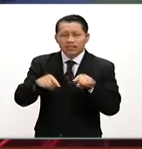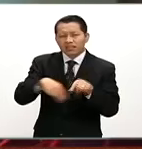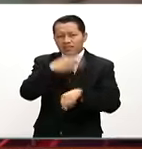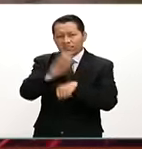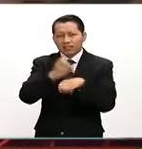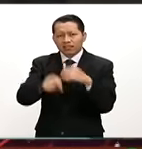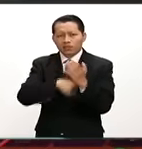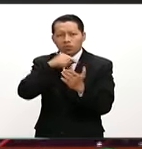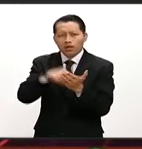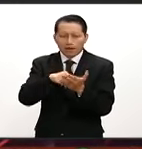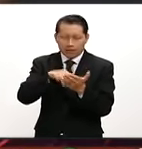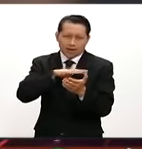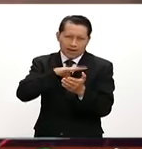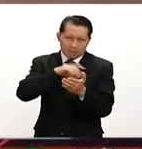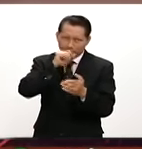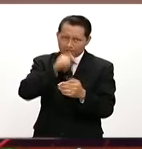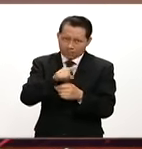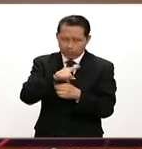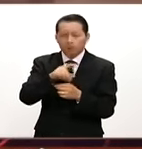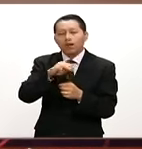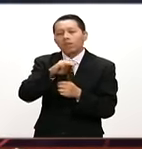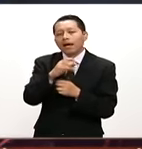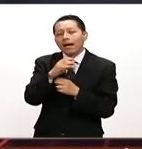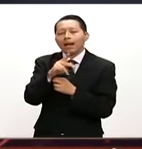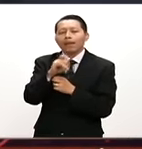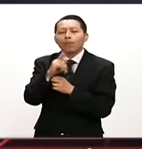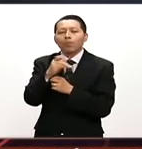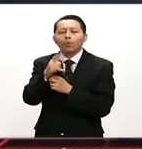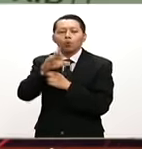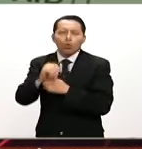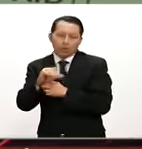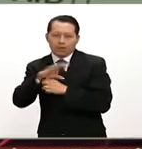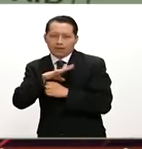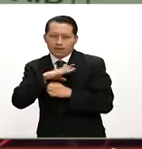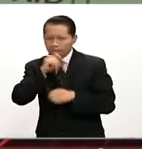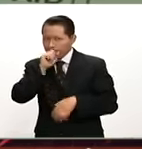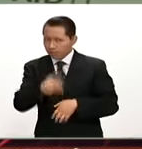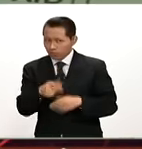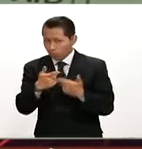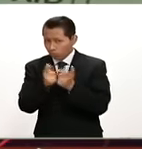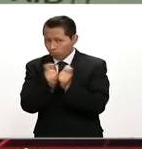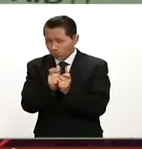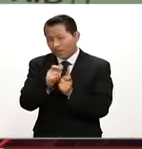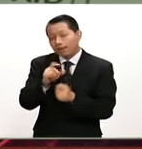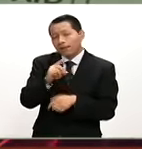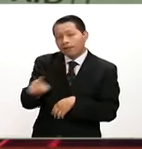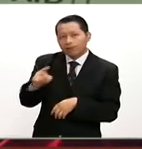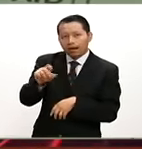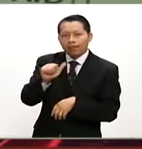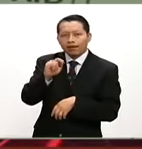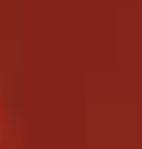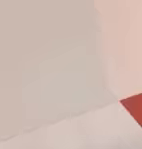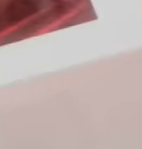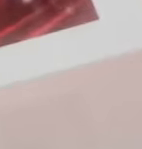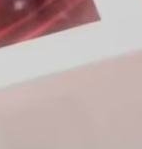elecciones regionales de Maclemburgo por el partido de extrema derecha alternativa para Alemania.